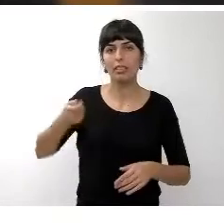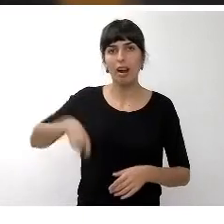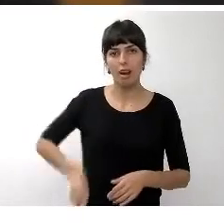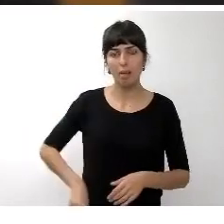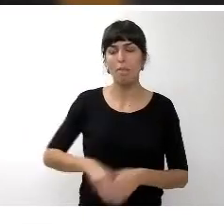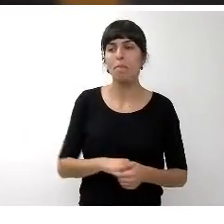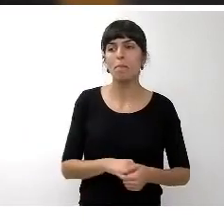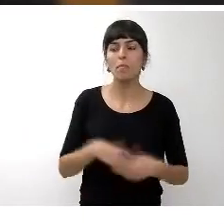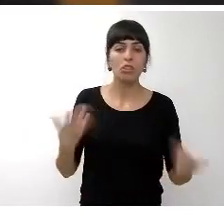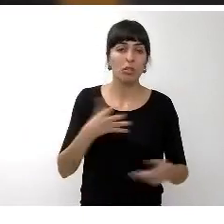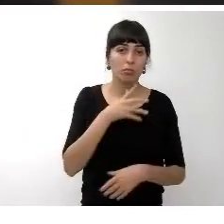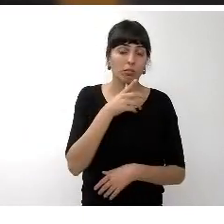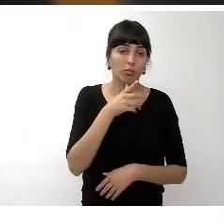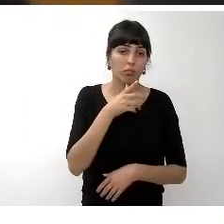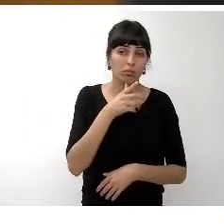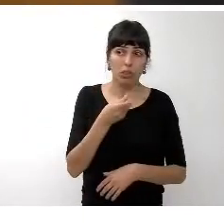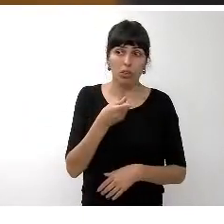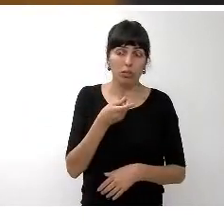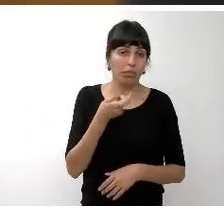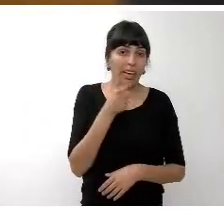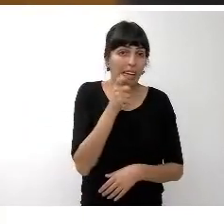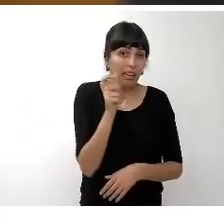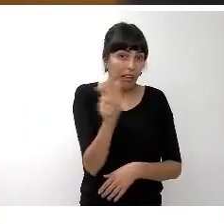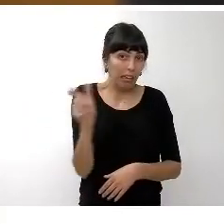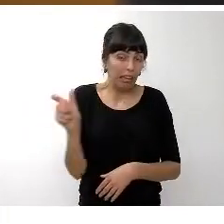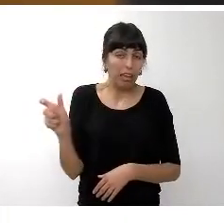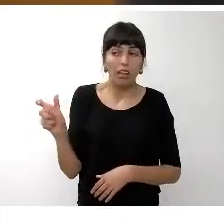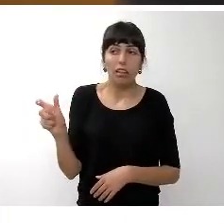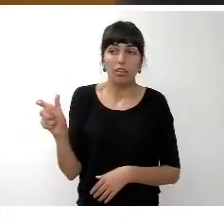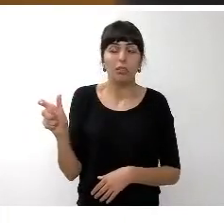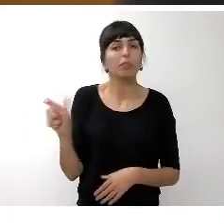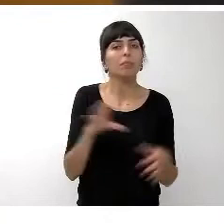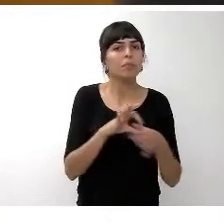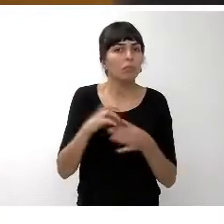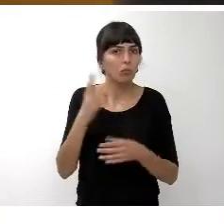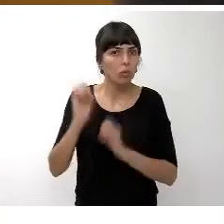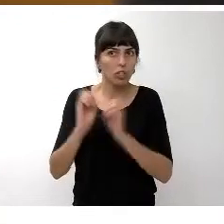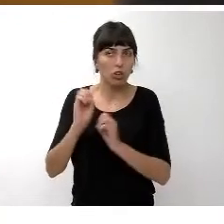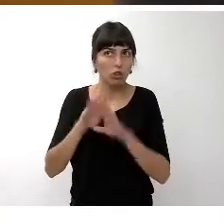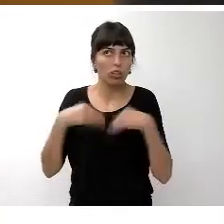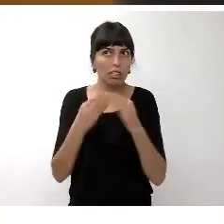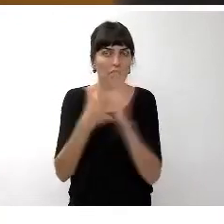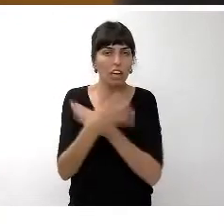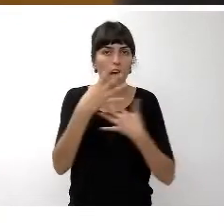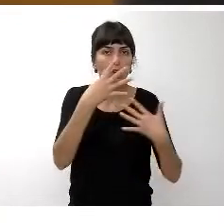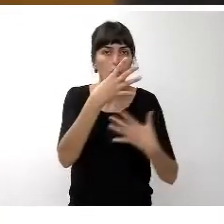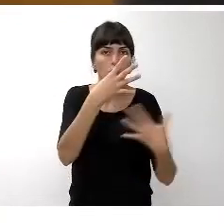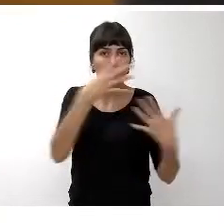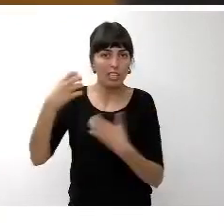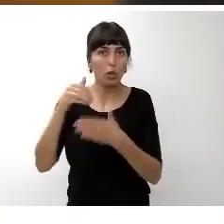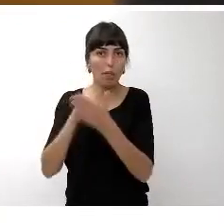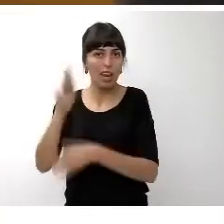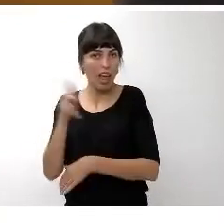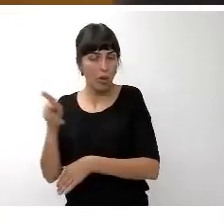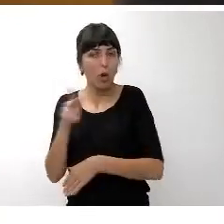pues estas cantidades lo que concierne al 1% son casi 900.000 euros y lo que concierne a la devolución de la paga